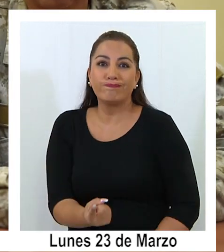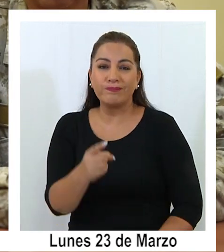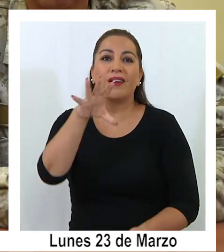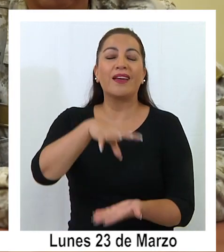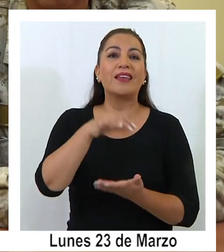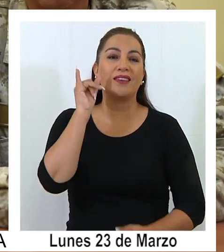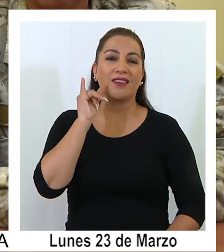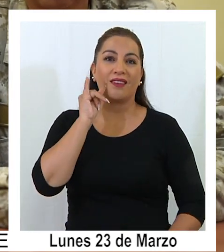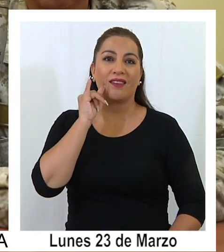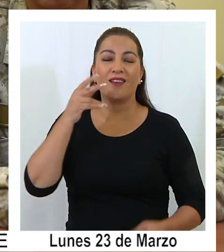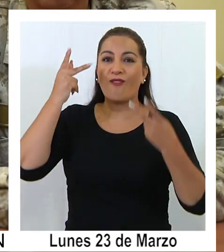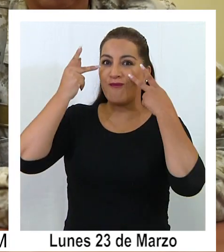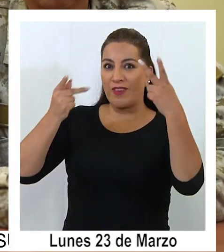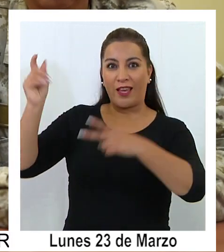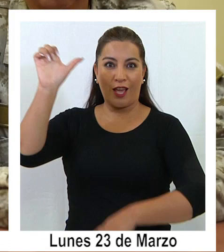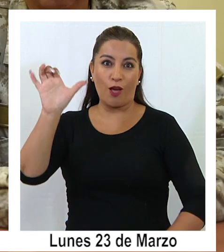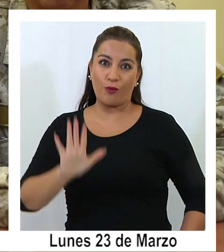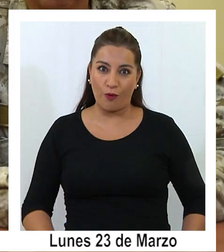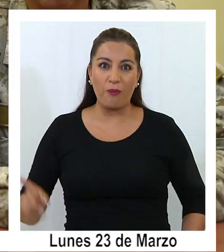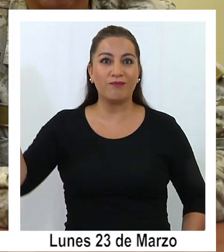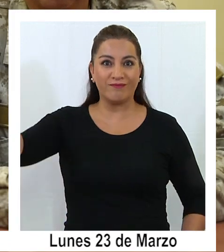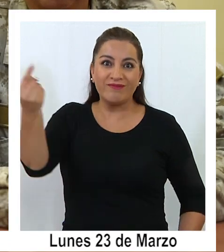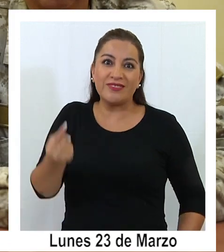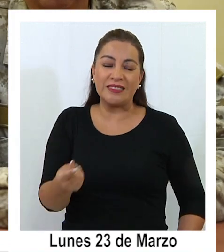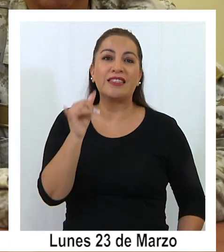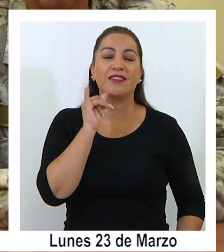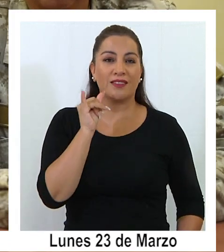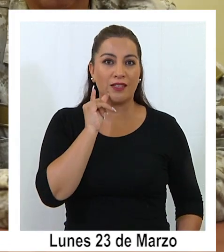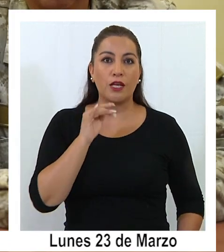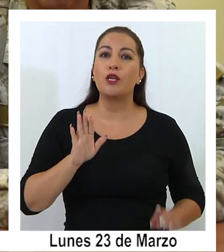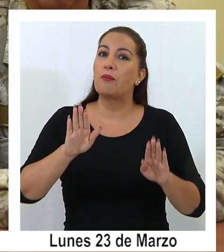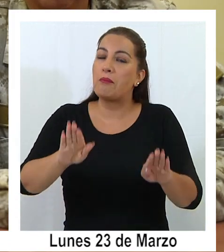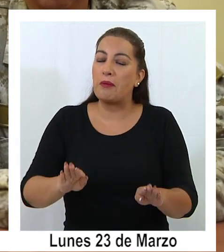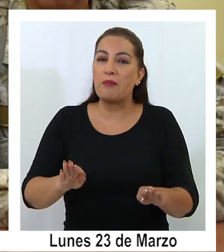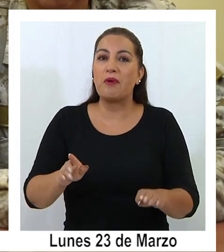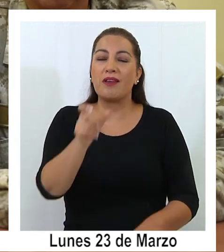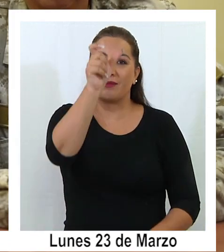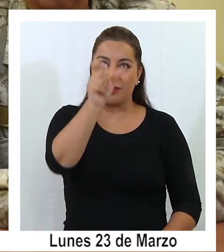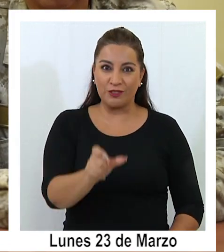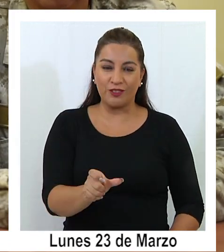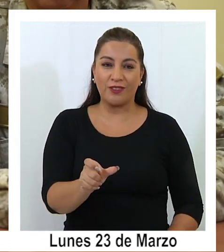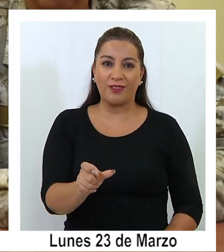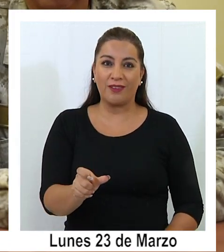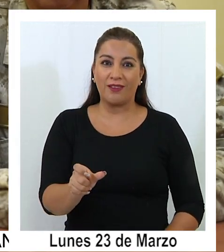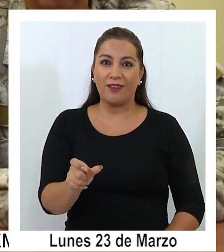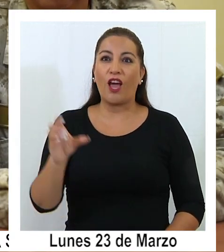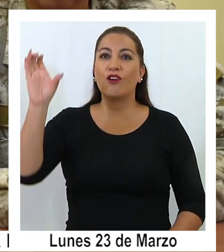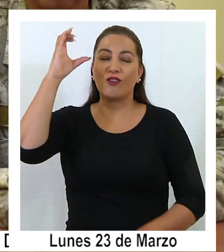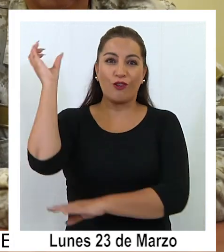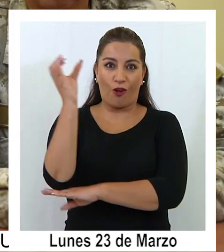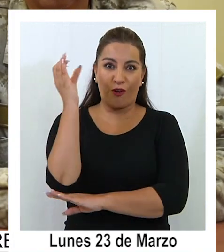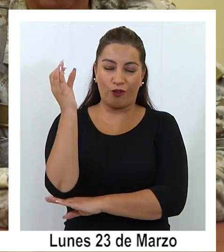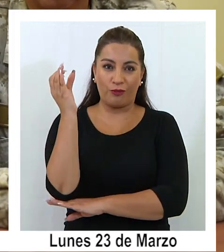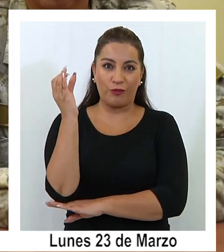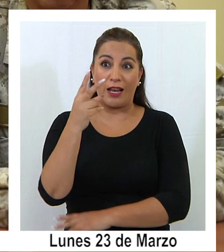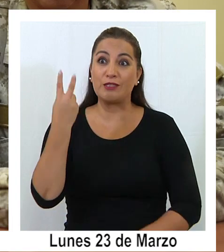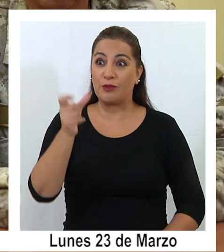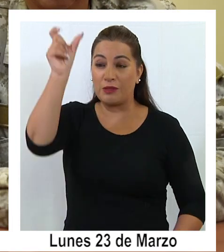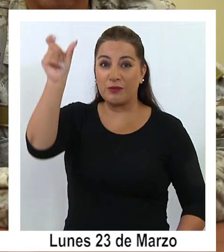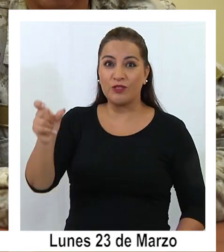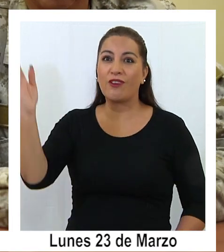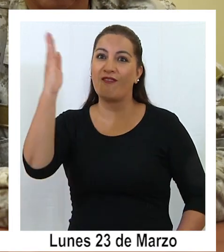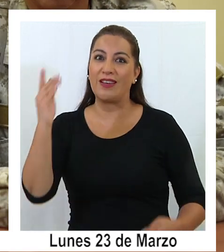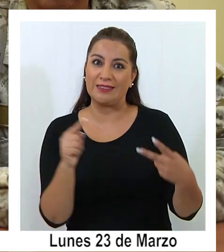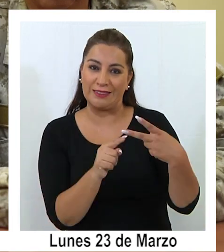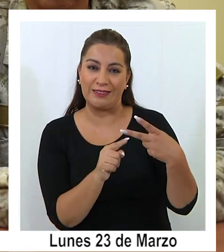Aparentemente andaban por Europa. Y que, al igual que nuestro primer contagiado venía desde Colombia, nuestro segundo contagiado